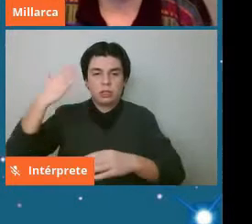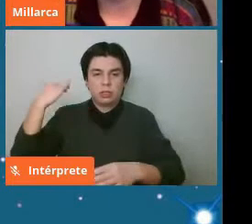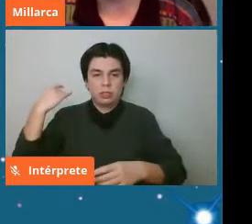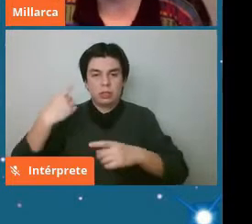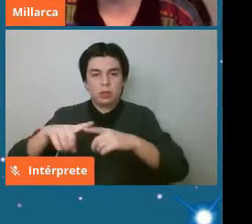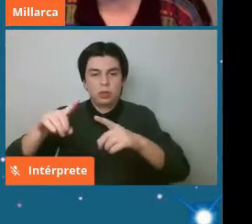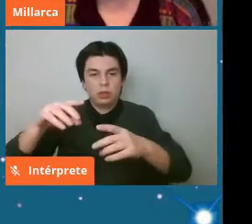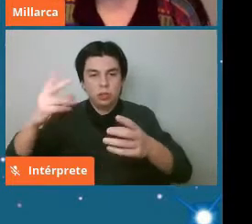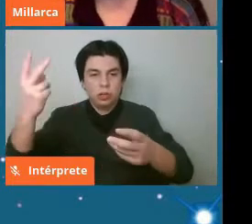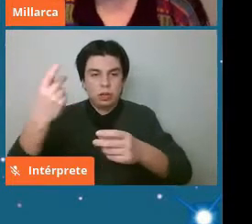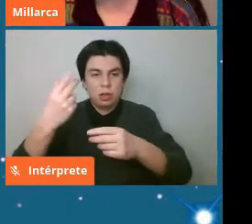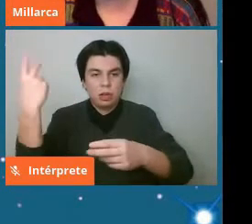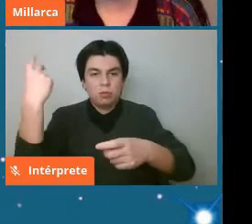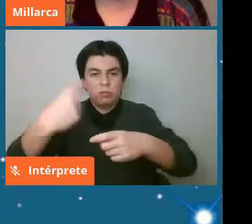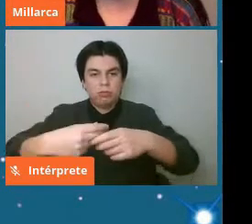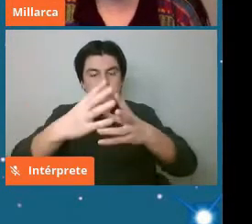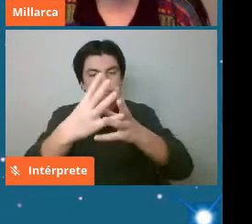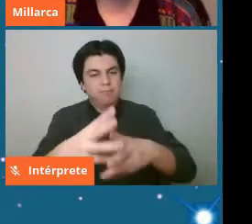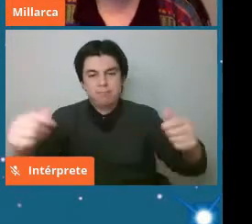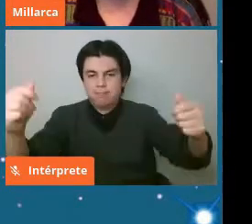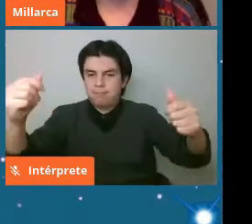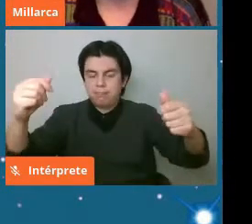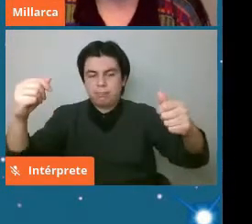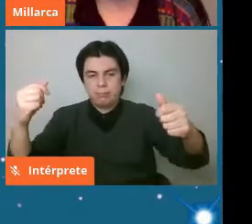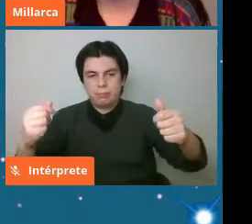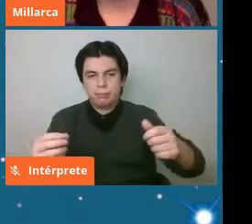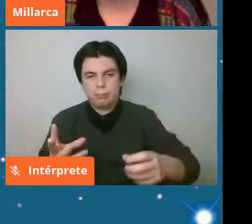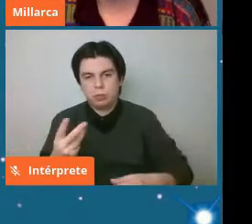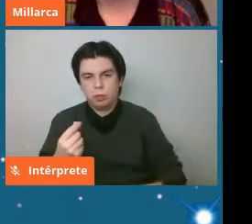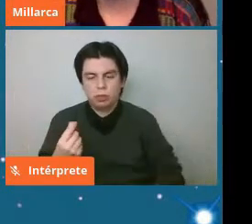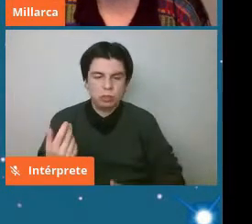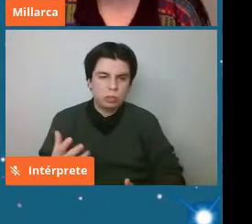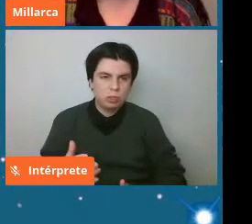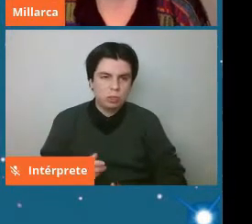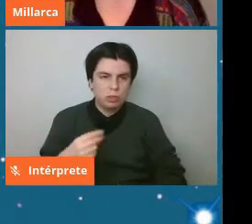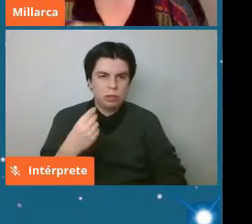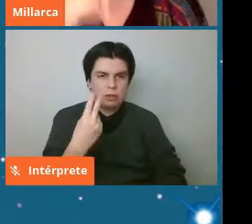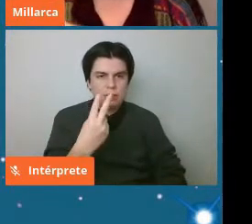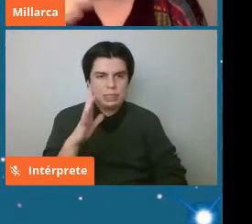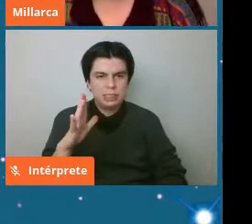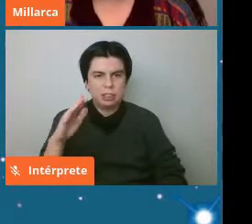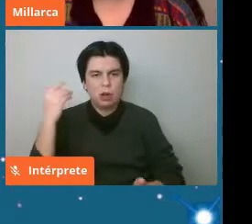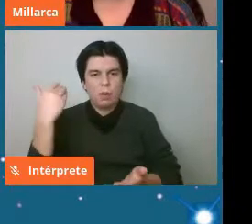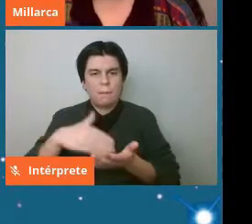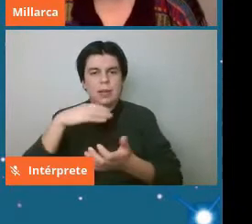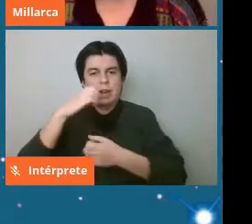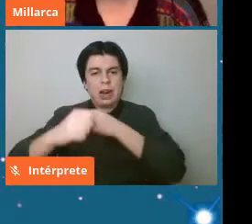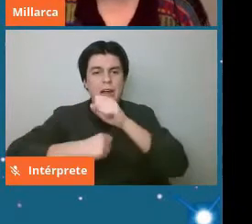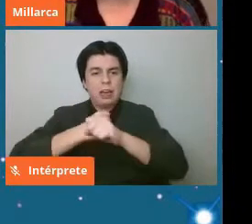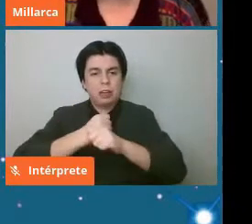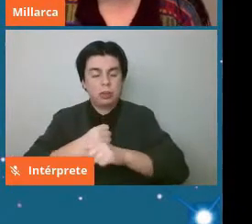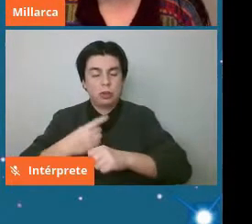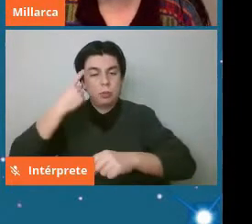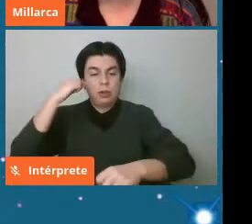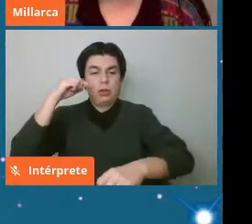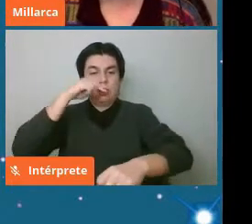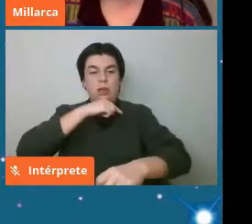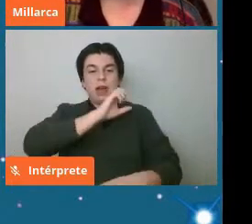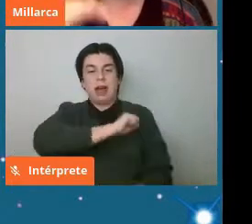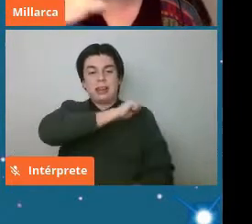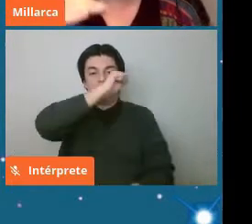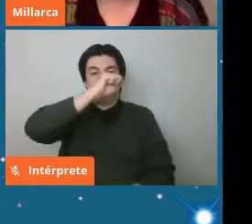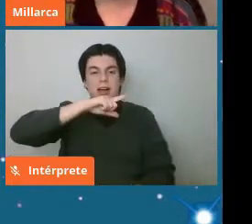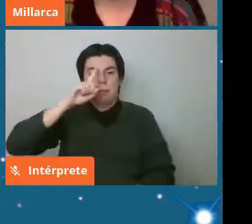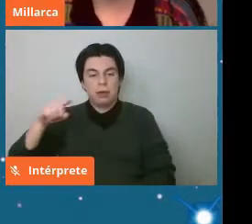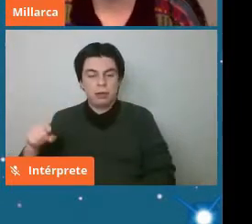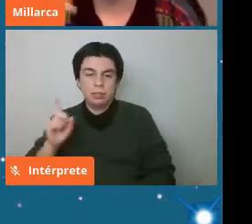lugares se desaparecen a los a los máximos 25 mil años tenemos acá en Atacama un porcentaje de